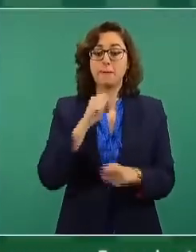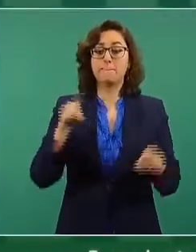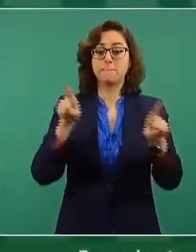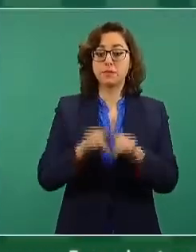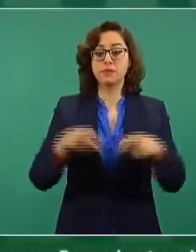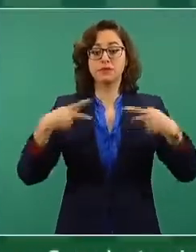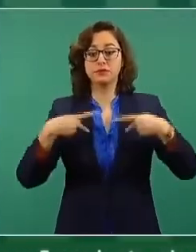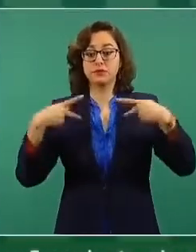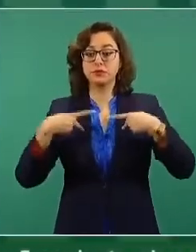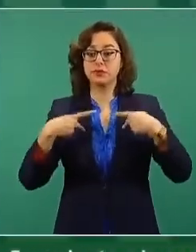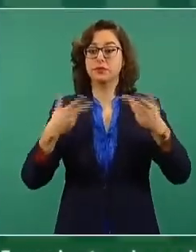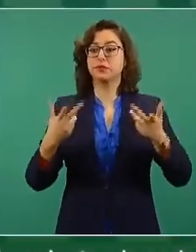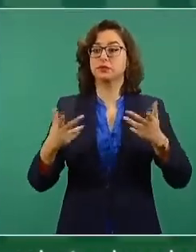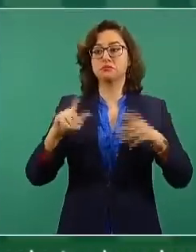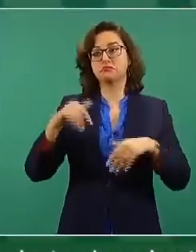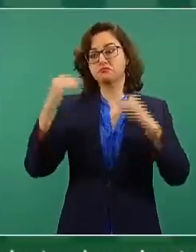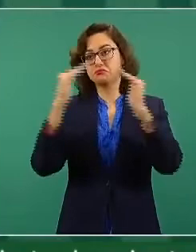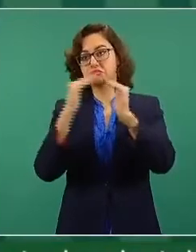vía remota.